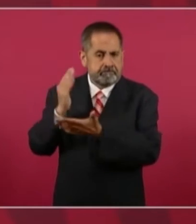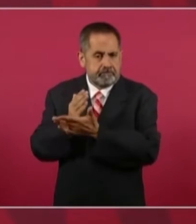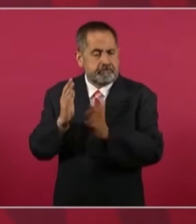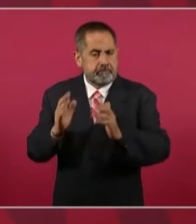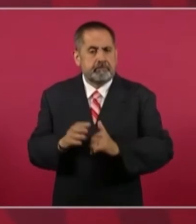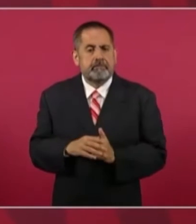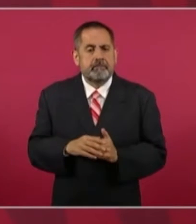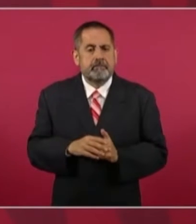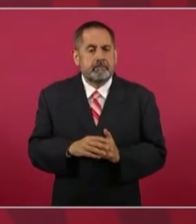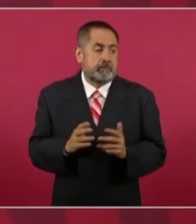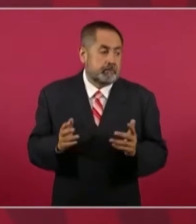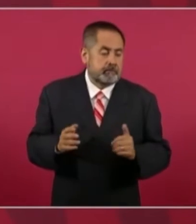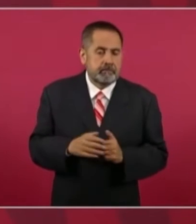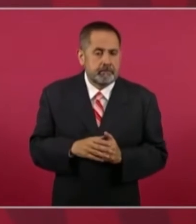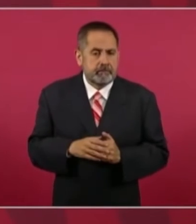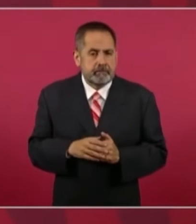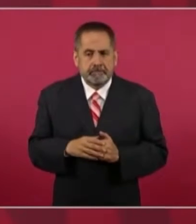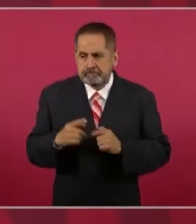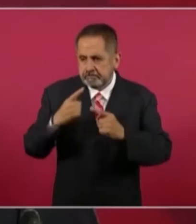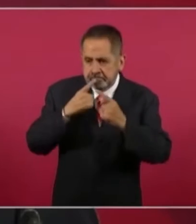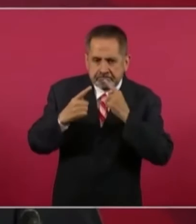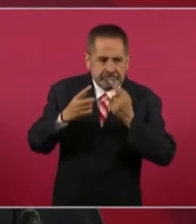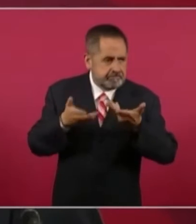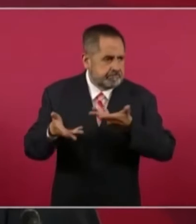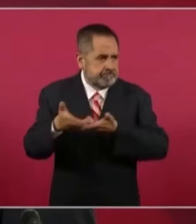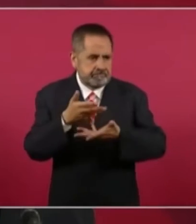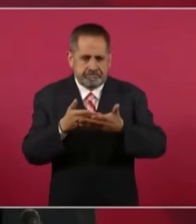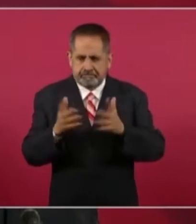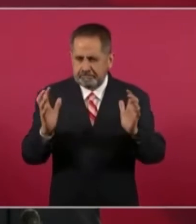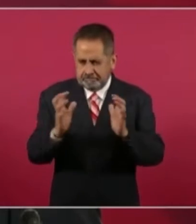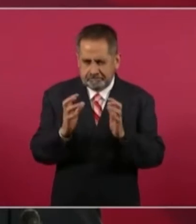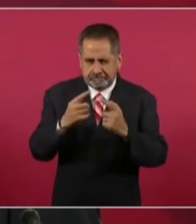Y, como en toda negociación,